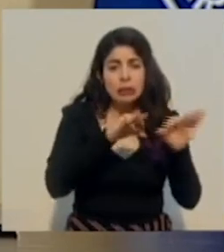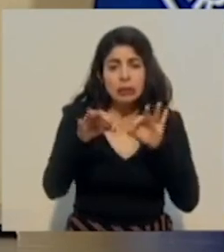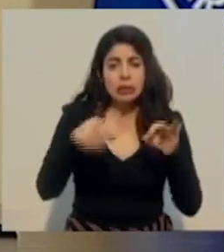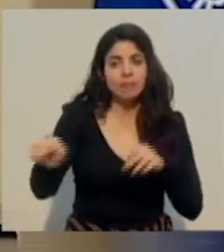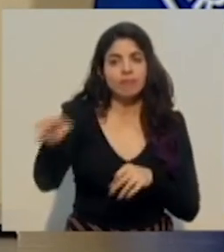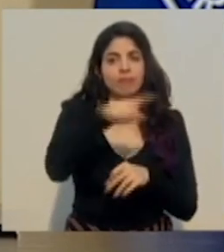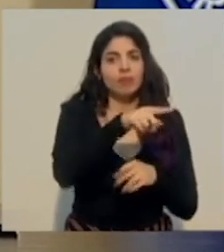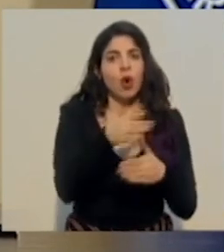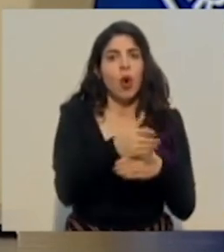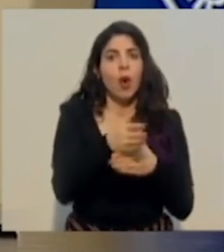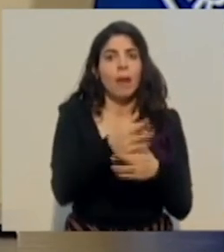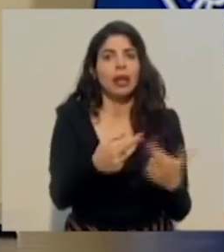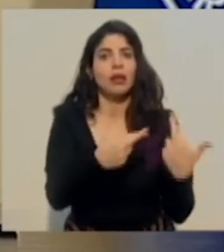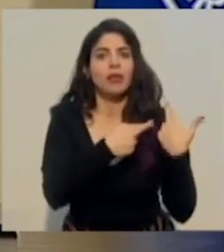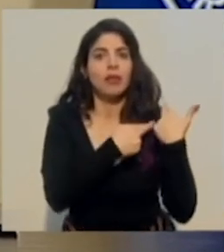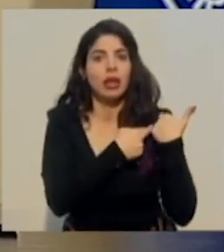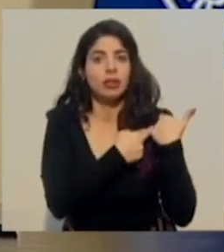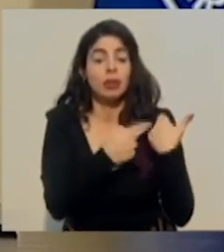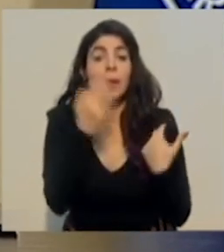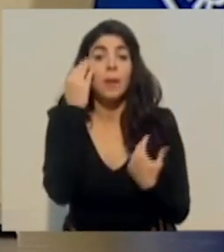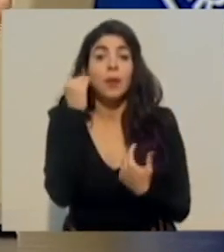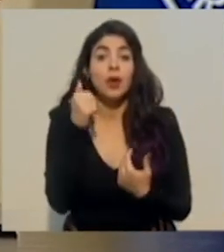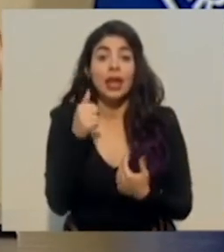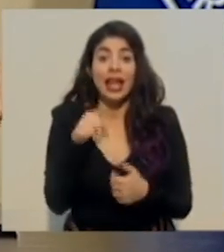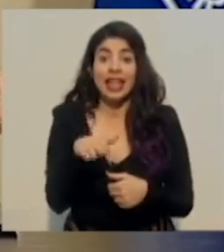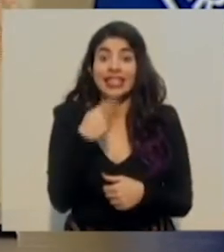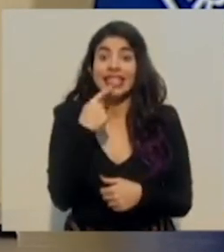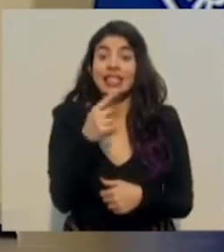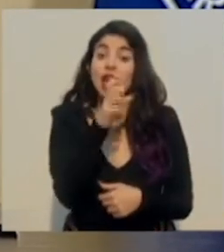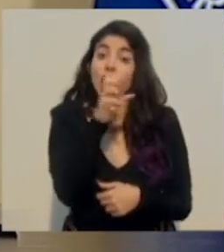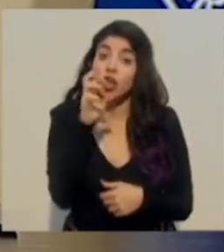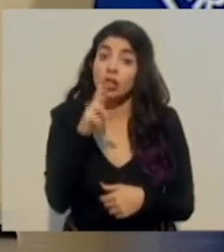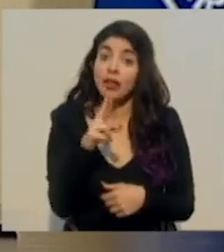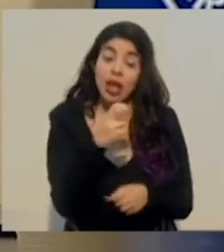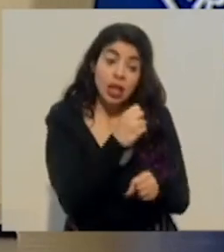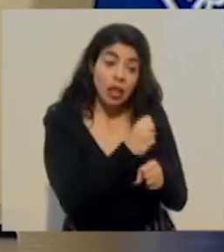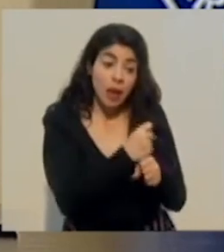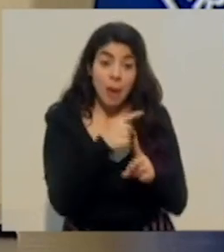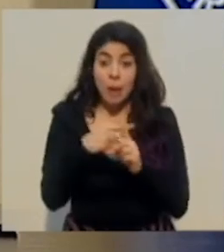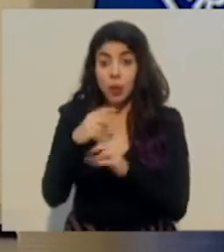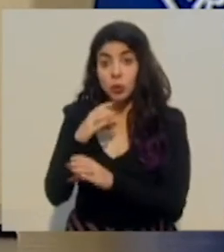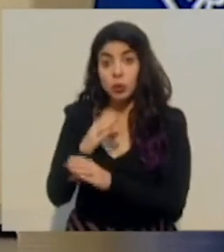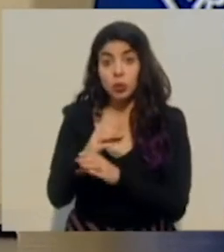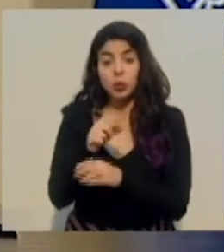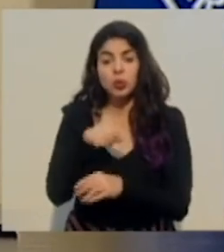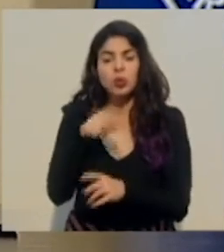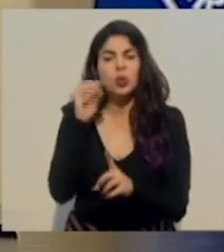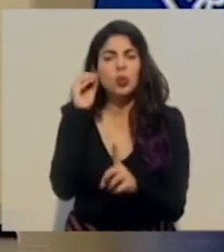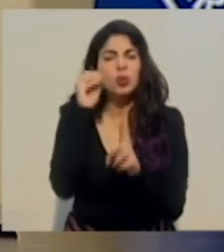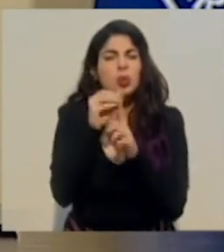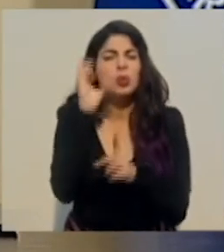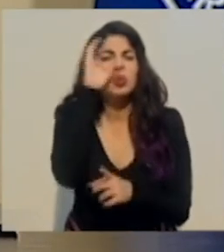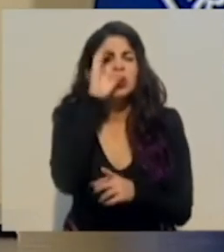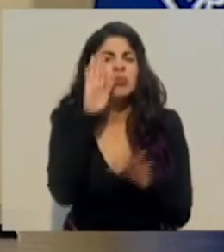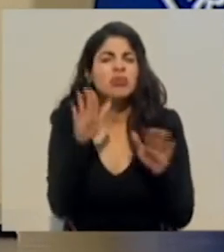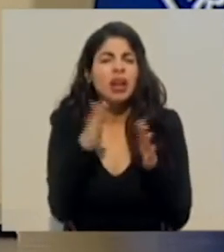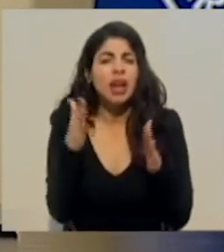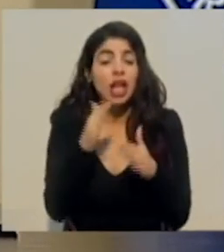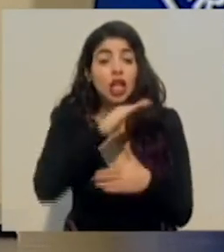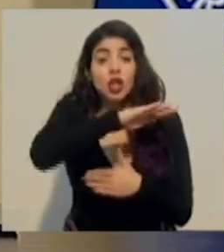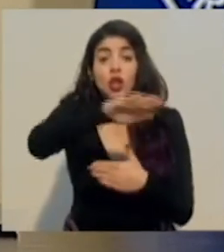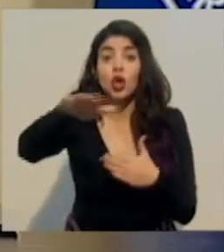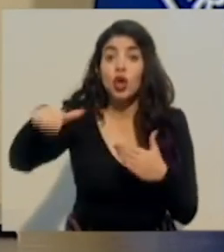esto que decimos Costa Rica trabaja y se cuida, lo que estamos buscando es que entre todos atendamos.